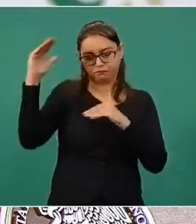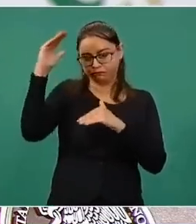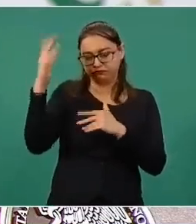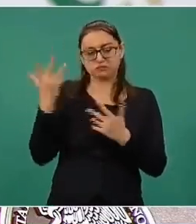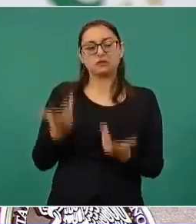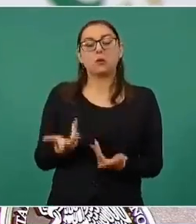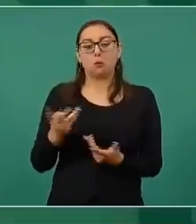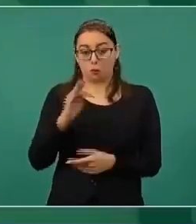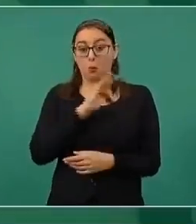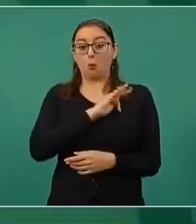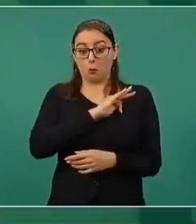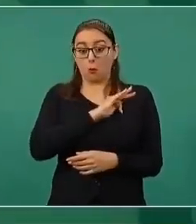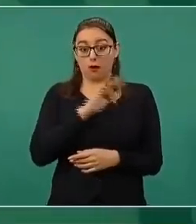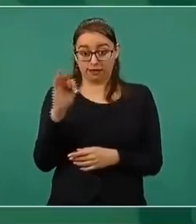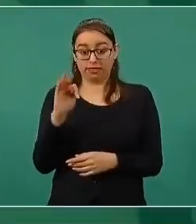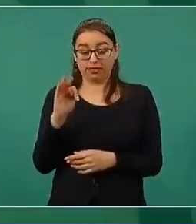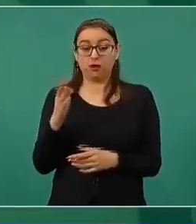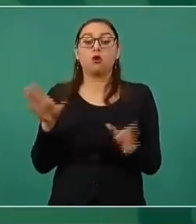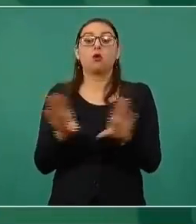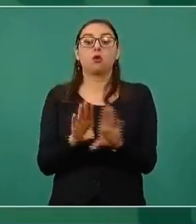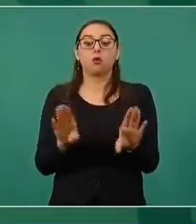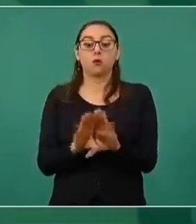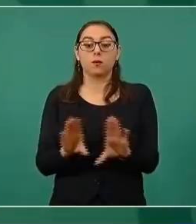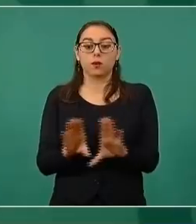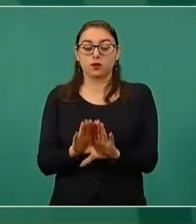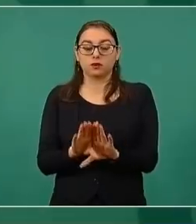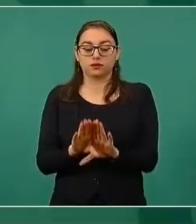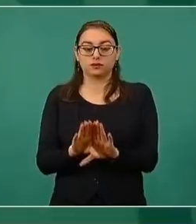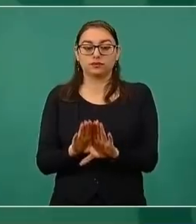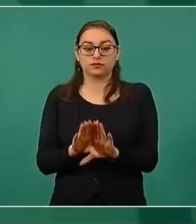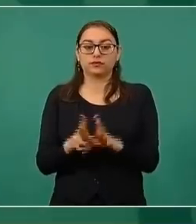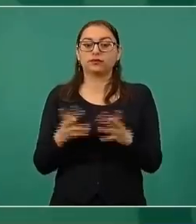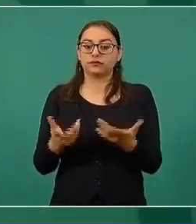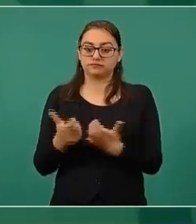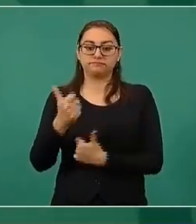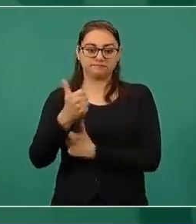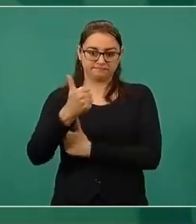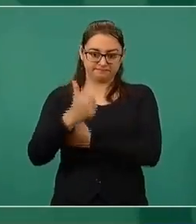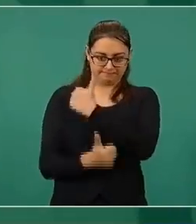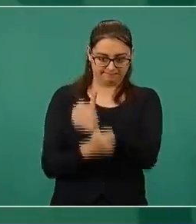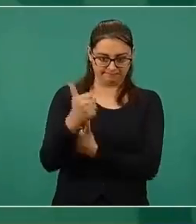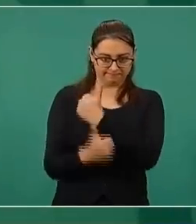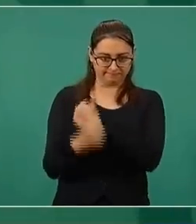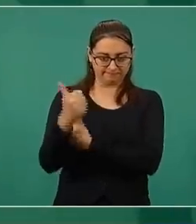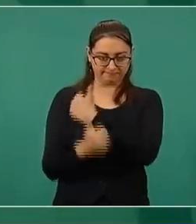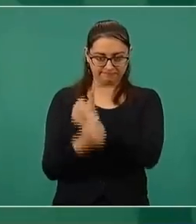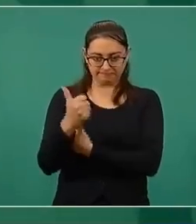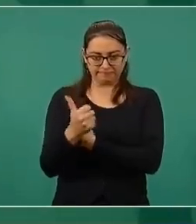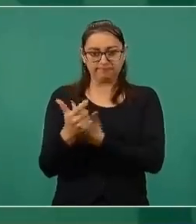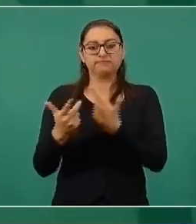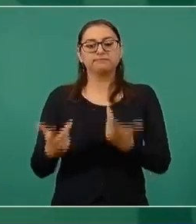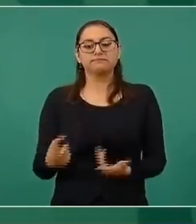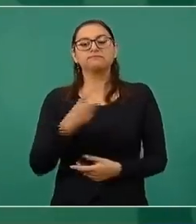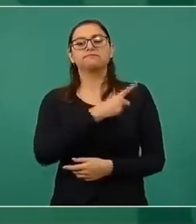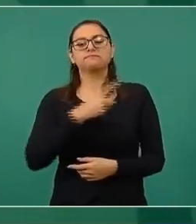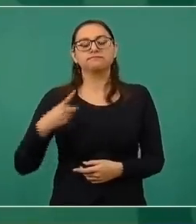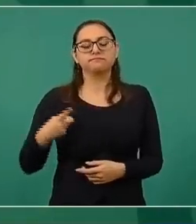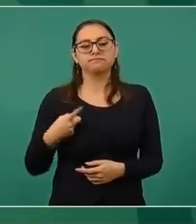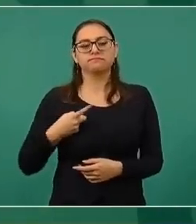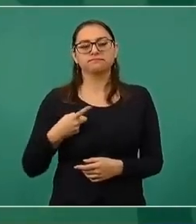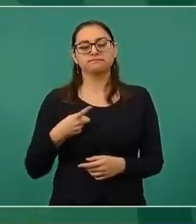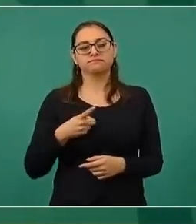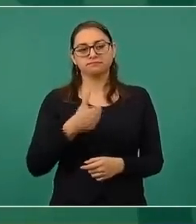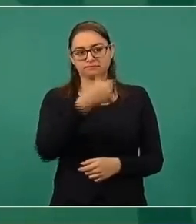a divisionarios. Ahí es por competencia, se revisa de cada